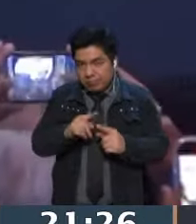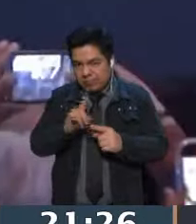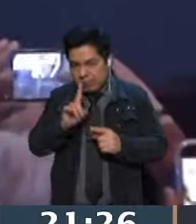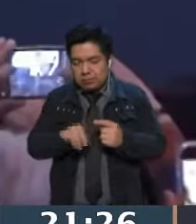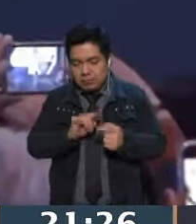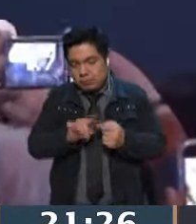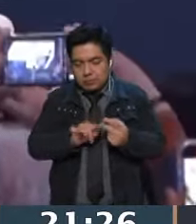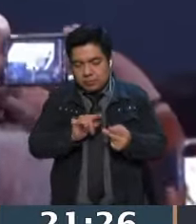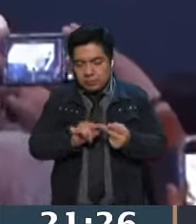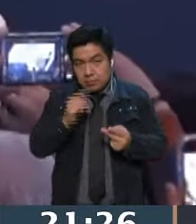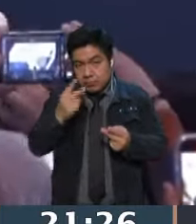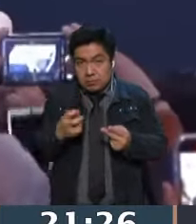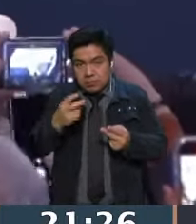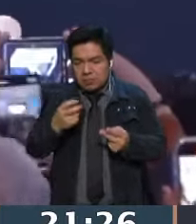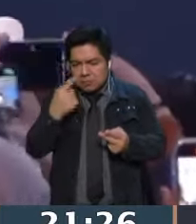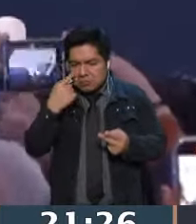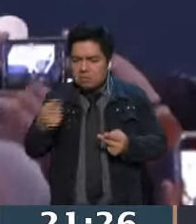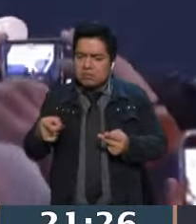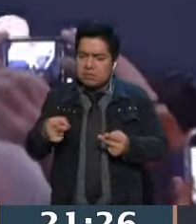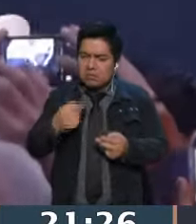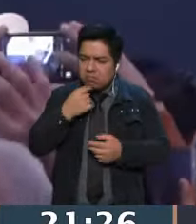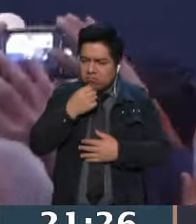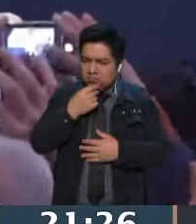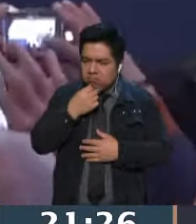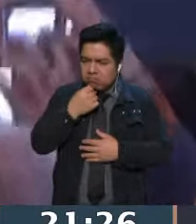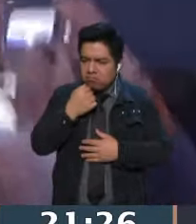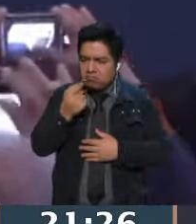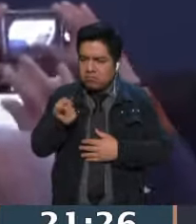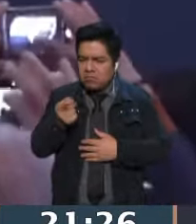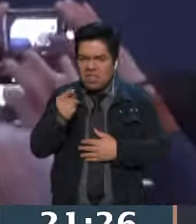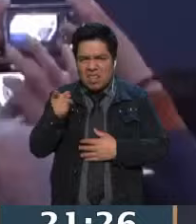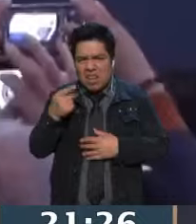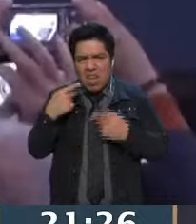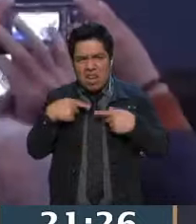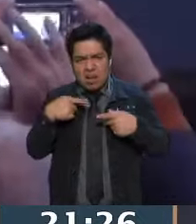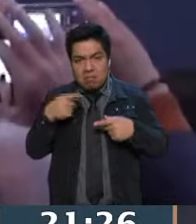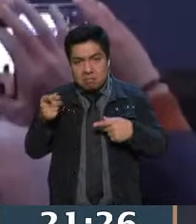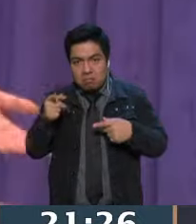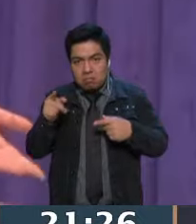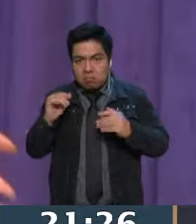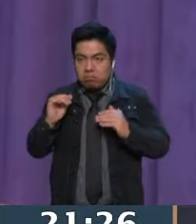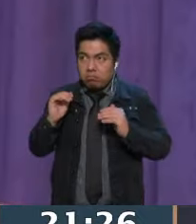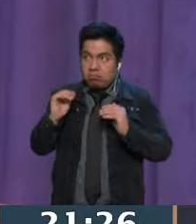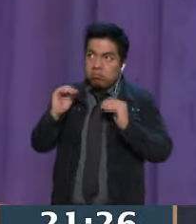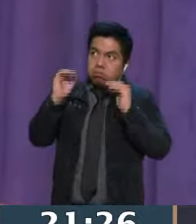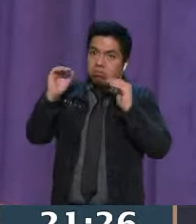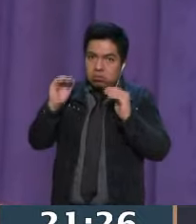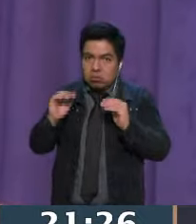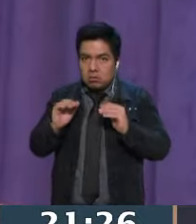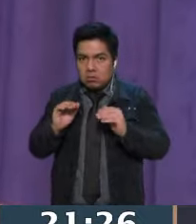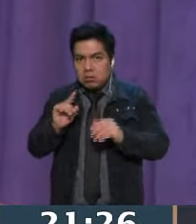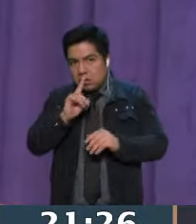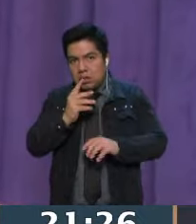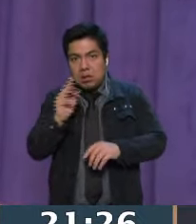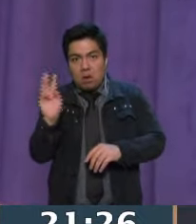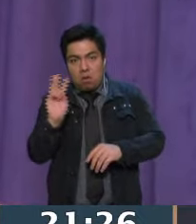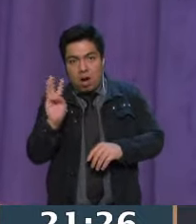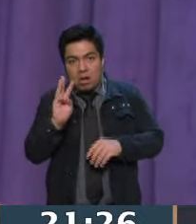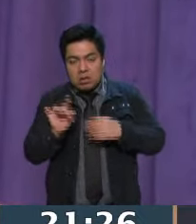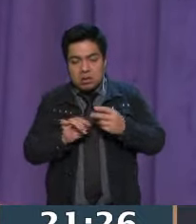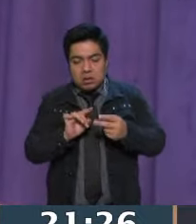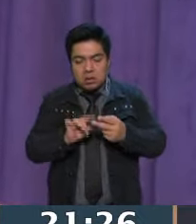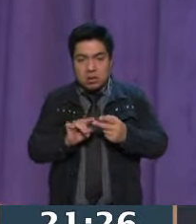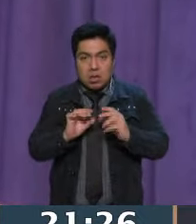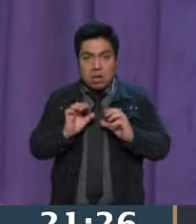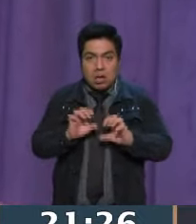Y el otro que también me llama mucho la atención son estas visitas a las élites, ¿no? Porque, bueno, a la élite de Washington, a la élite comercial,